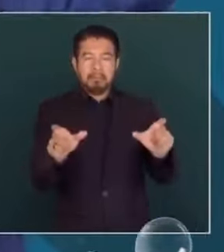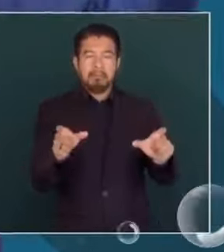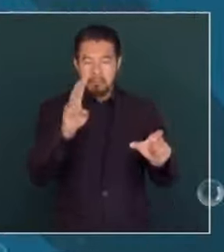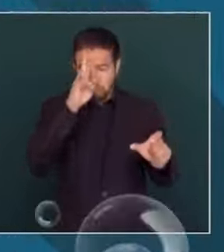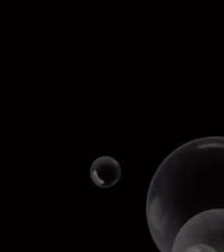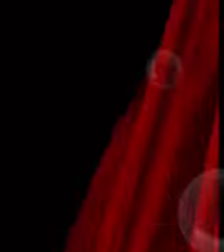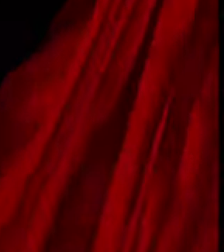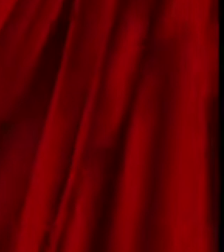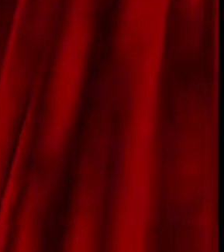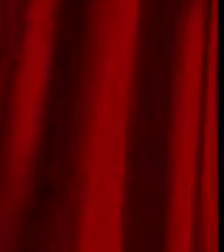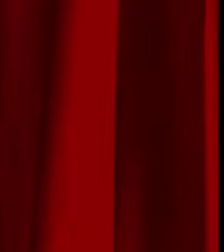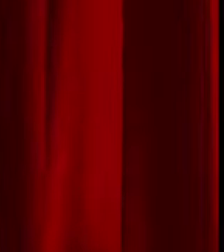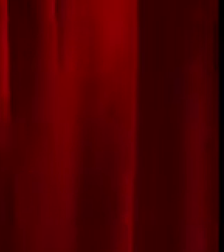logrado avances.